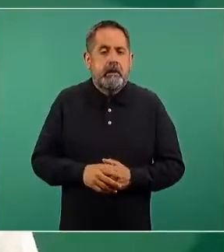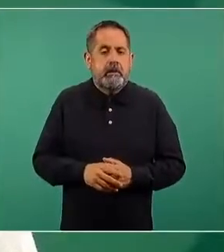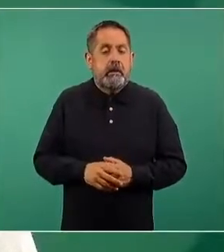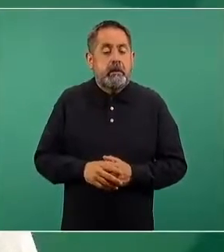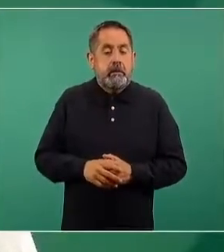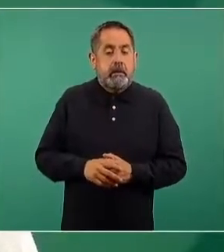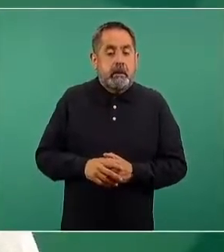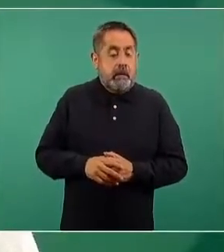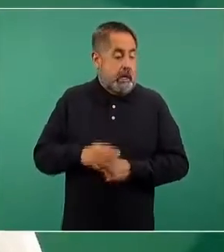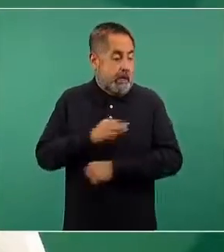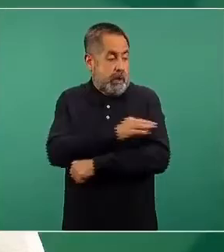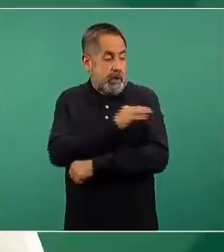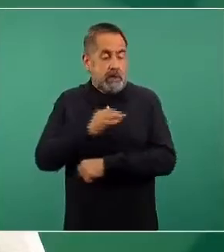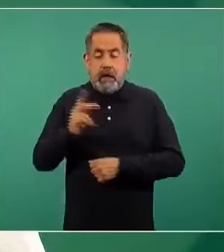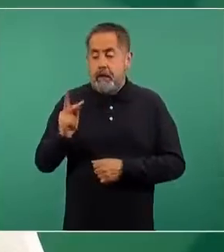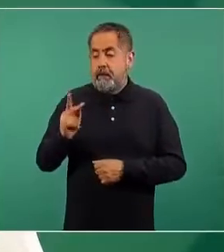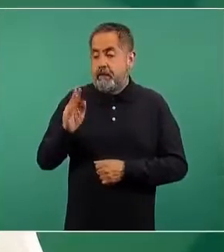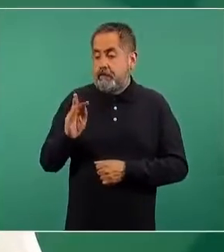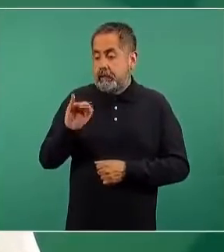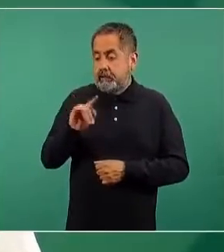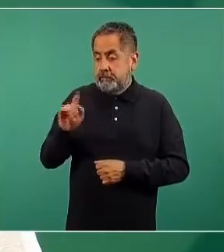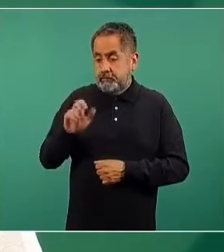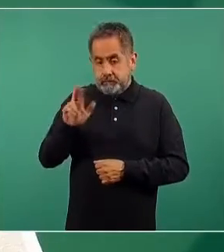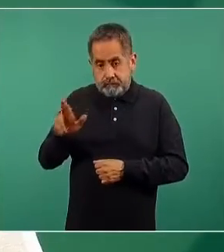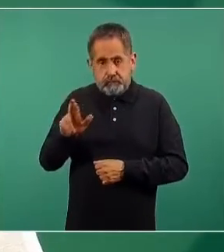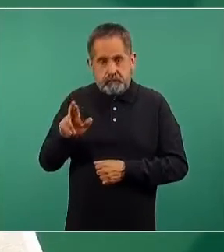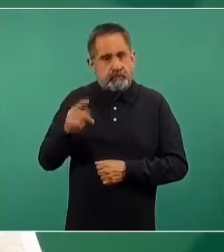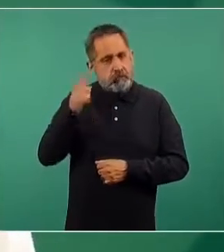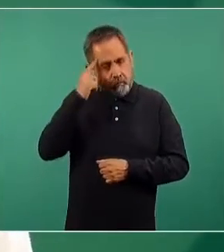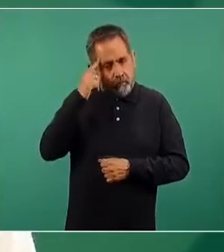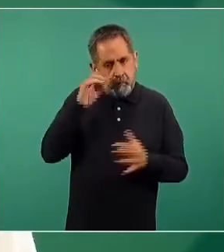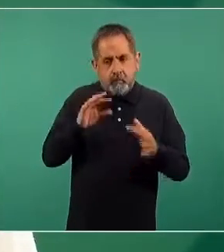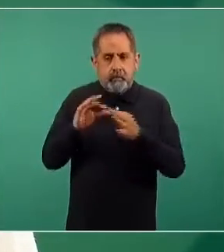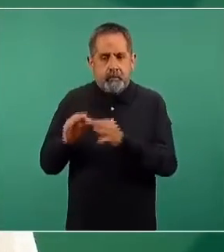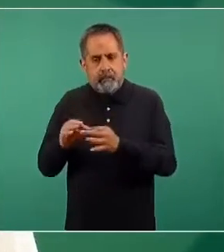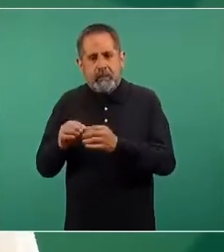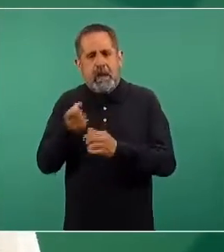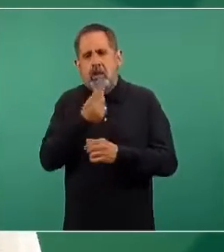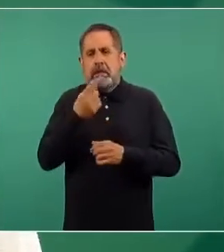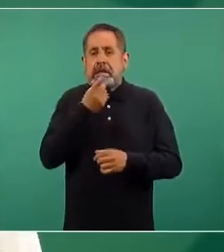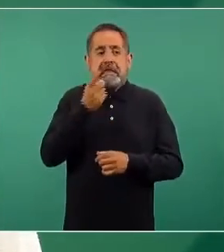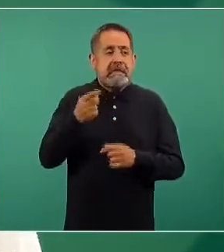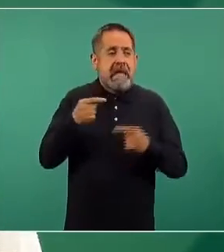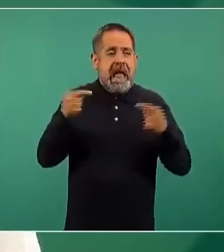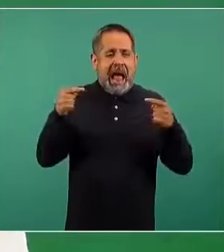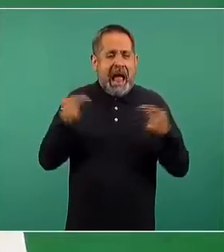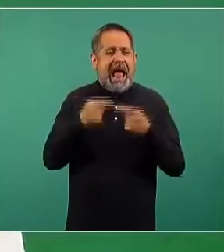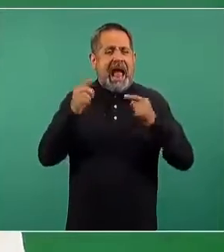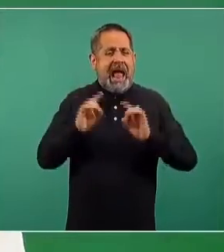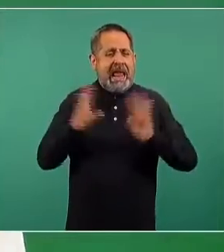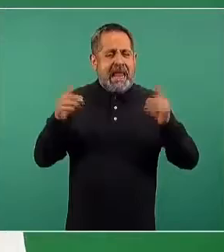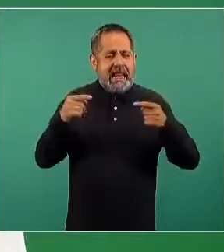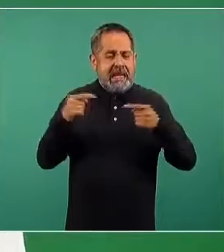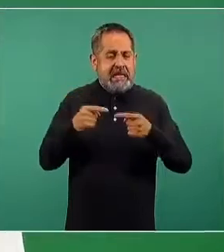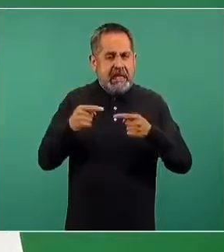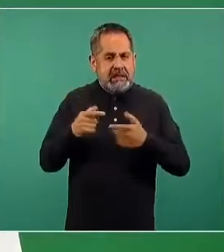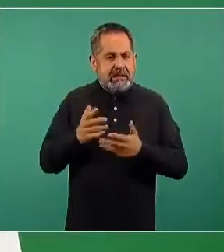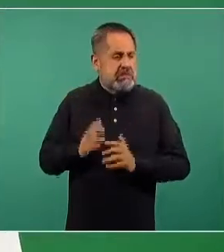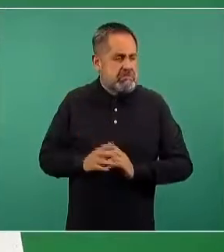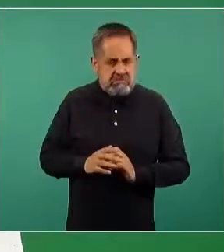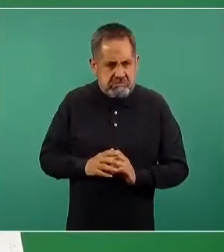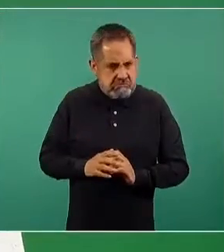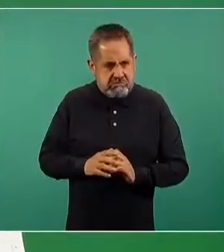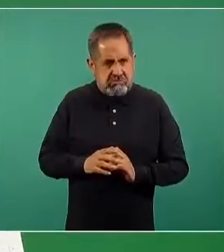La vacuna de Pfizer-BioNTech se ha asociado con alergias de consideración,